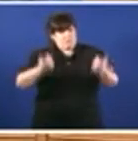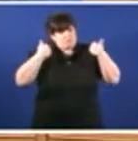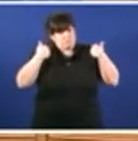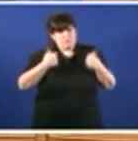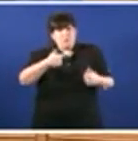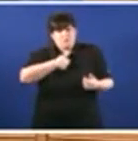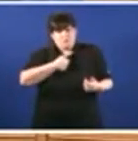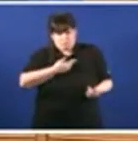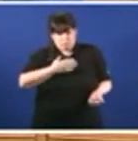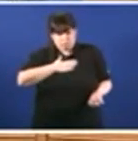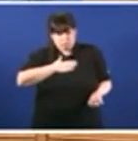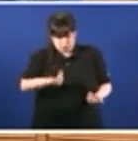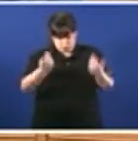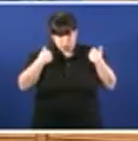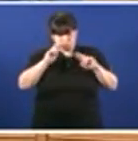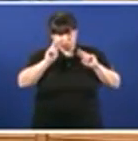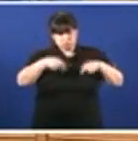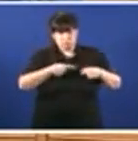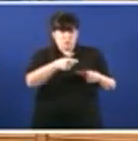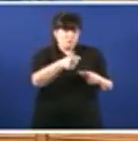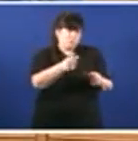Señorías Señorías